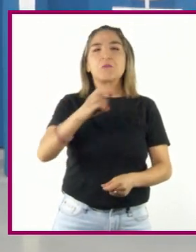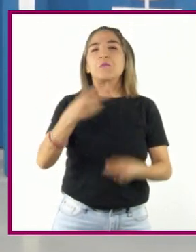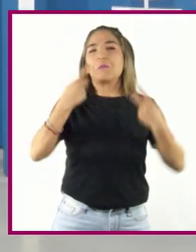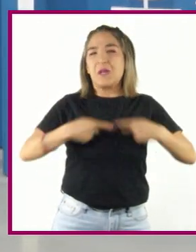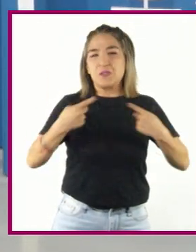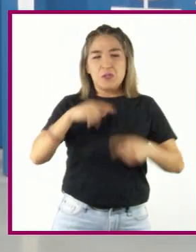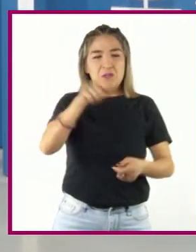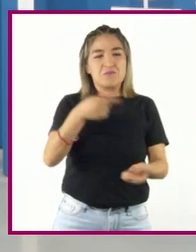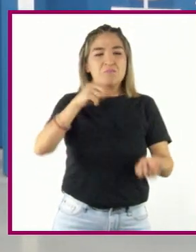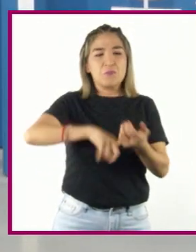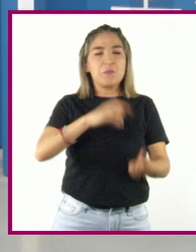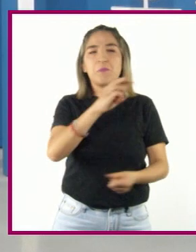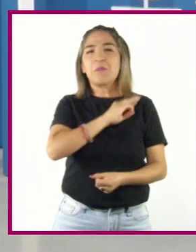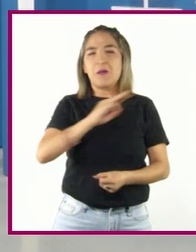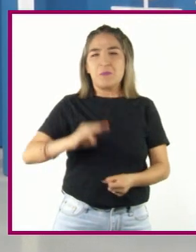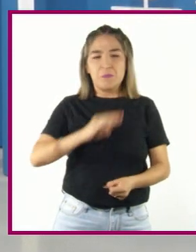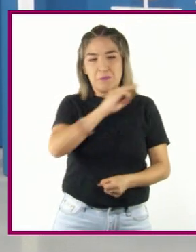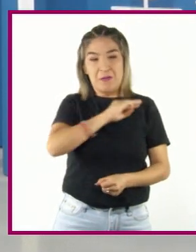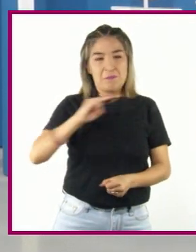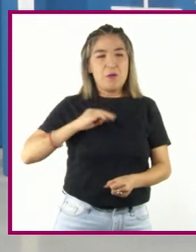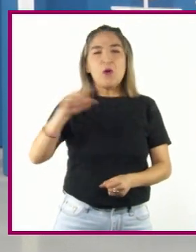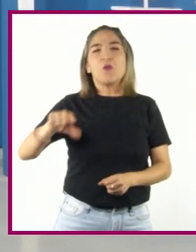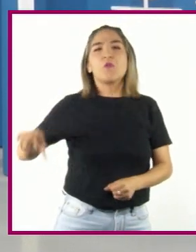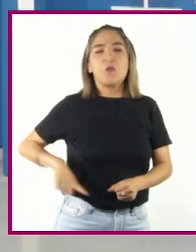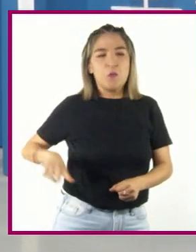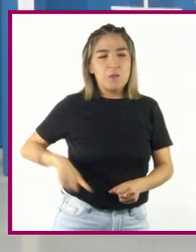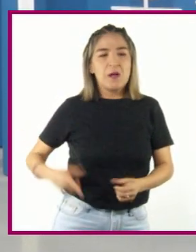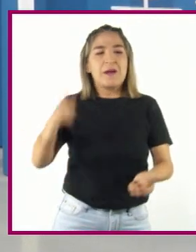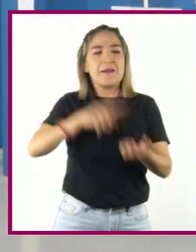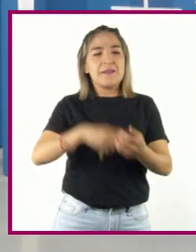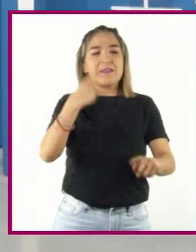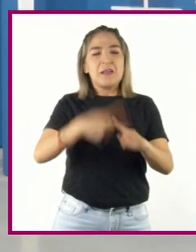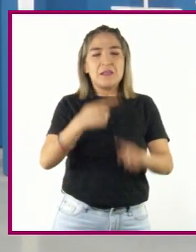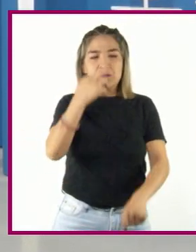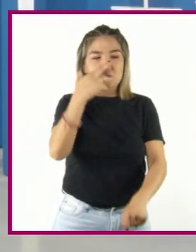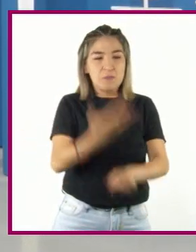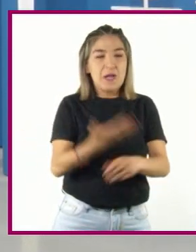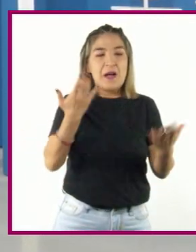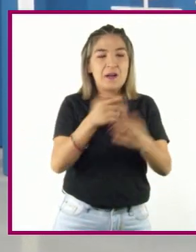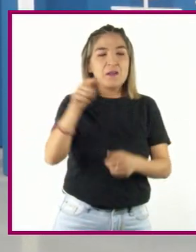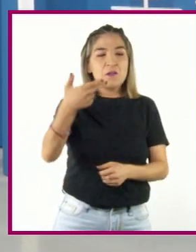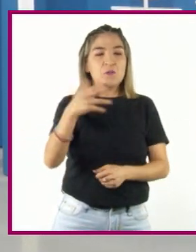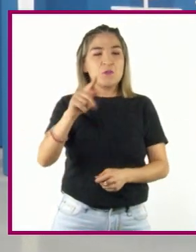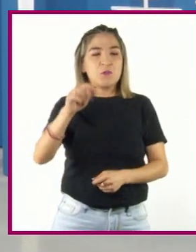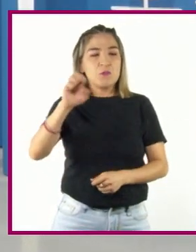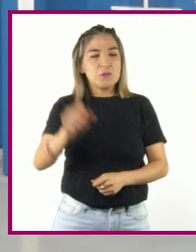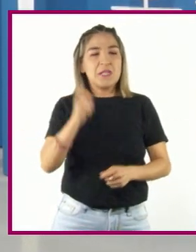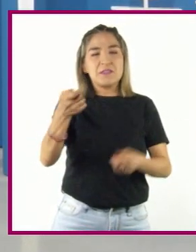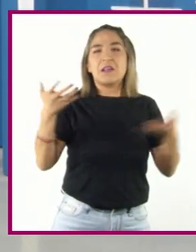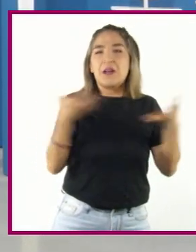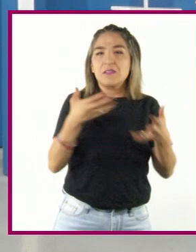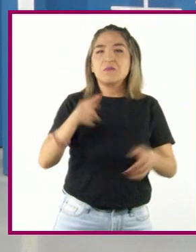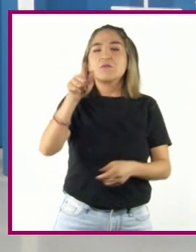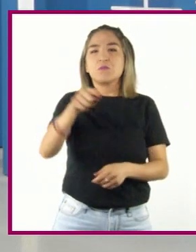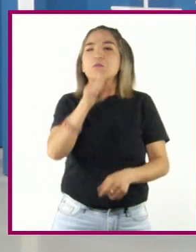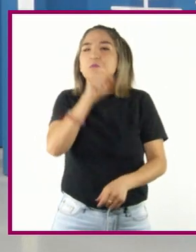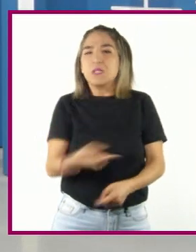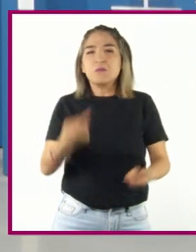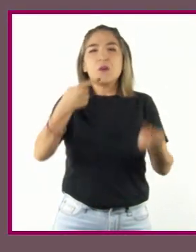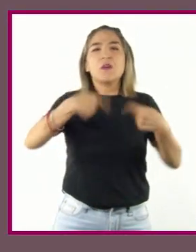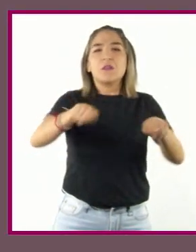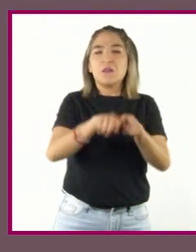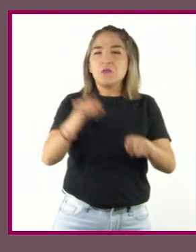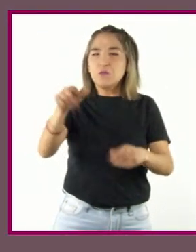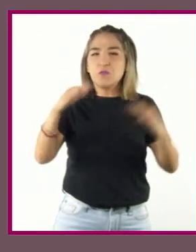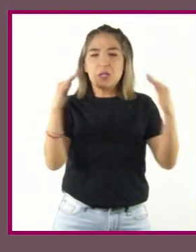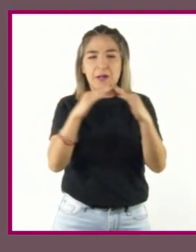parte de los Hutus fue la masacre de miles de Tutsis, quienes incluso eran asesinados en sus propias casas. Aunque